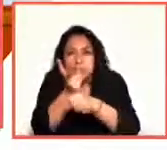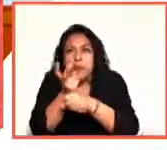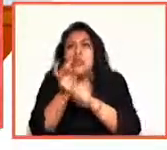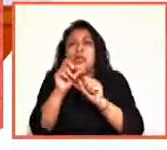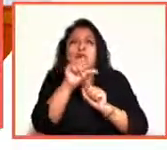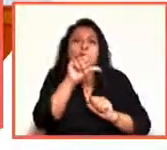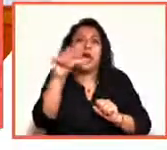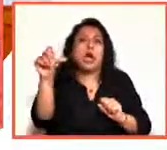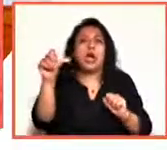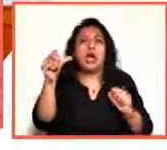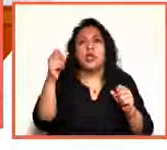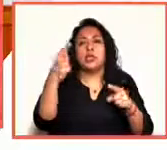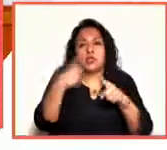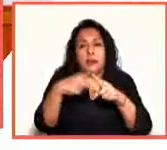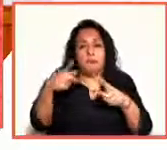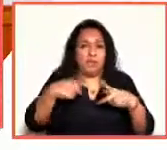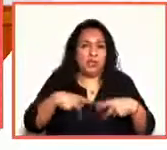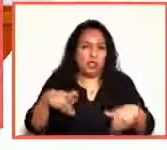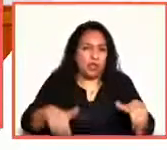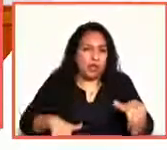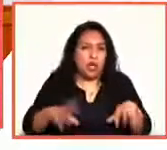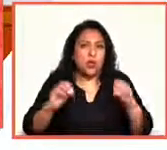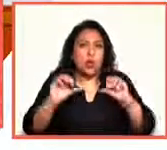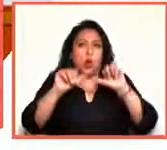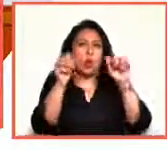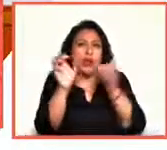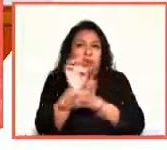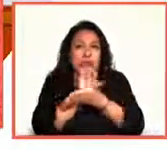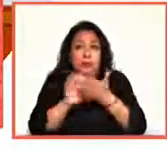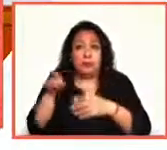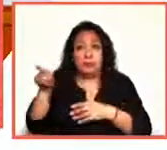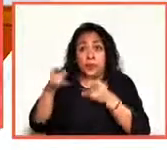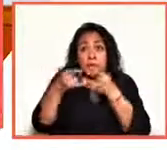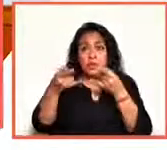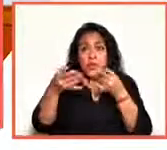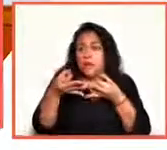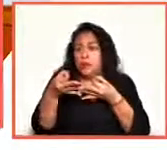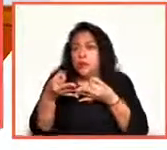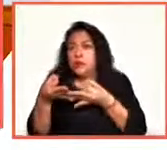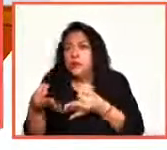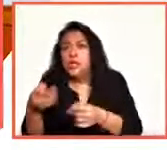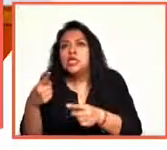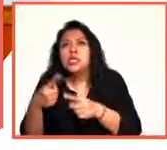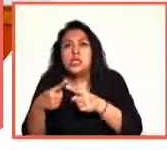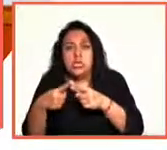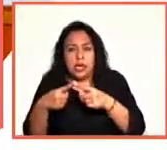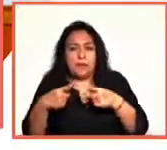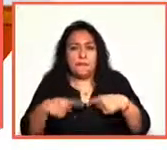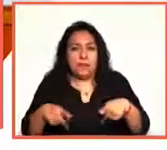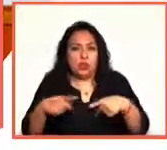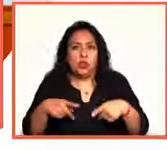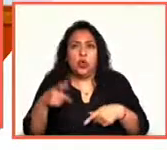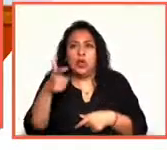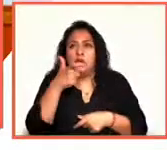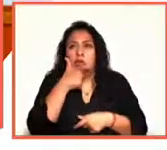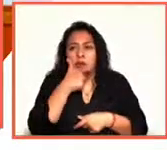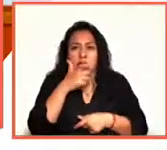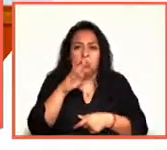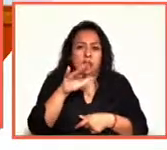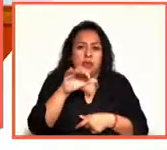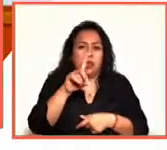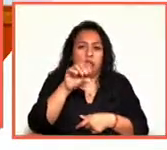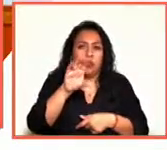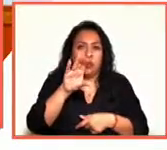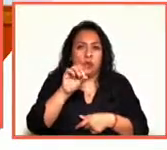teatro o artes escénicas. Son historias cautivadoras interpretadas por la agrupación británica Candoco Dance Company.